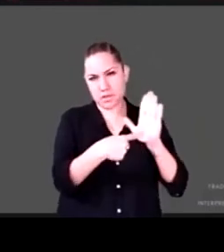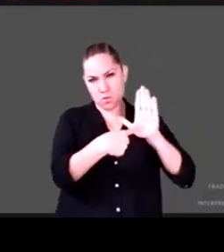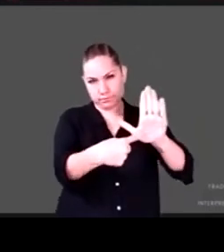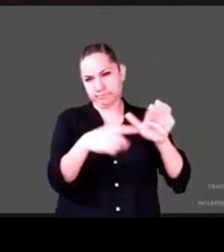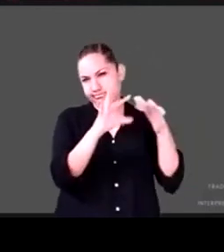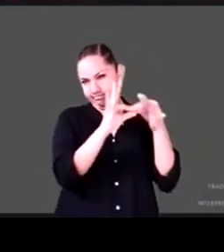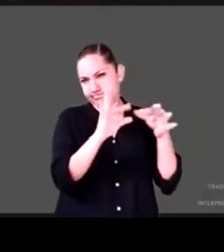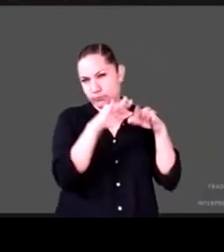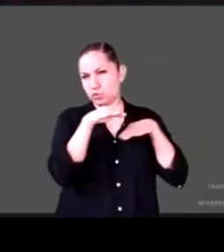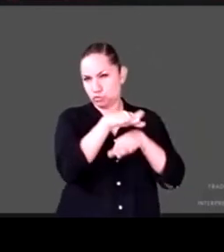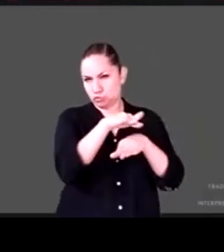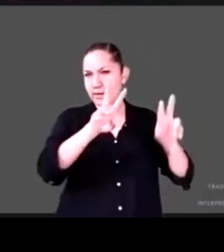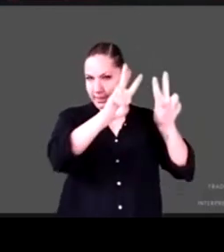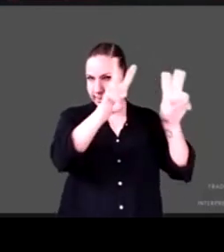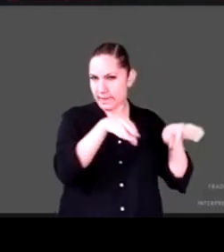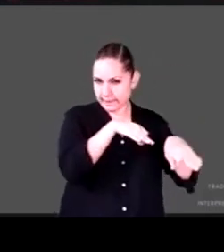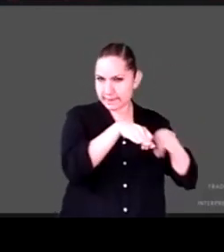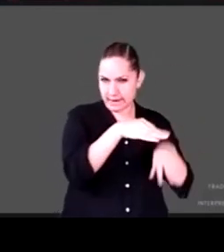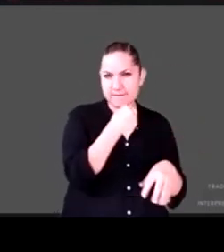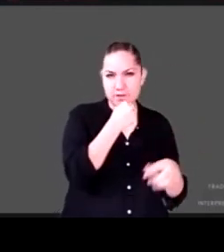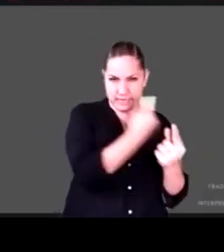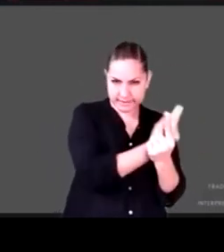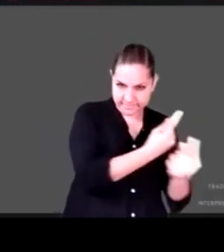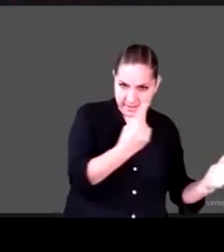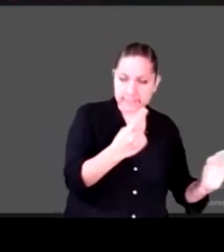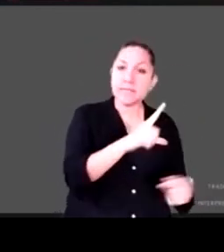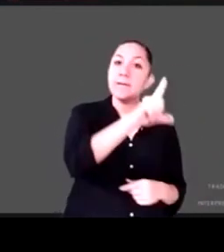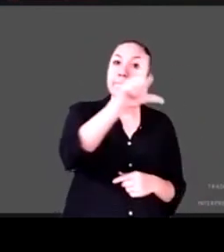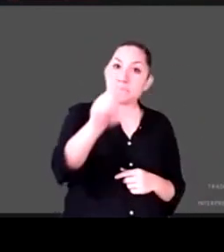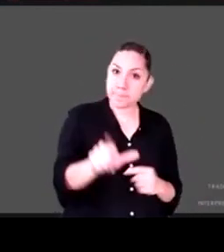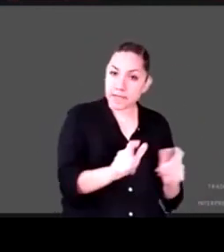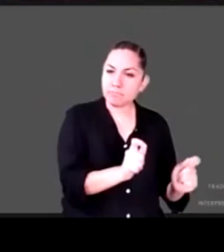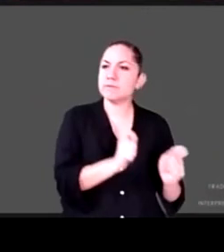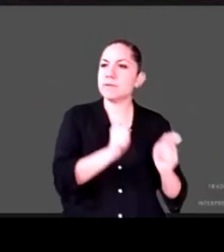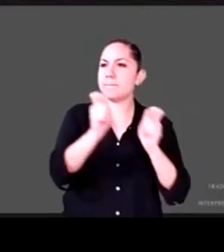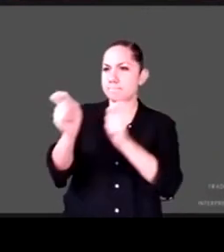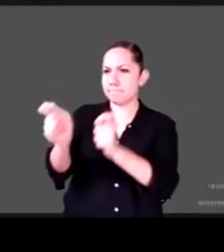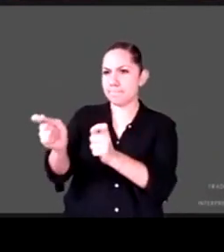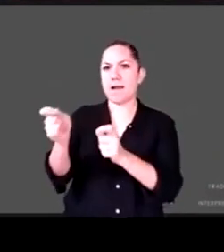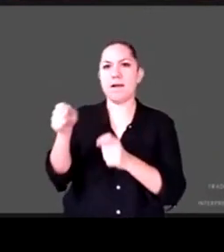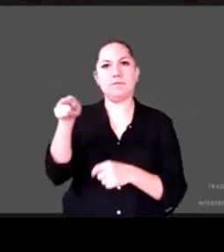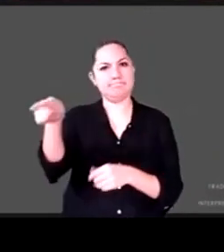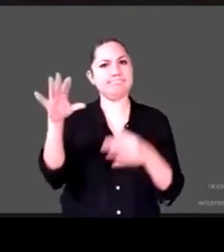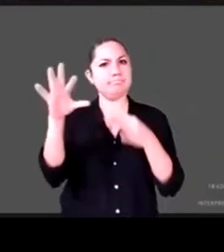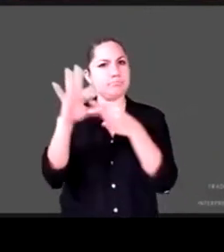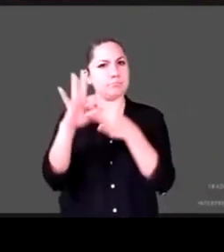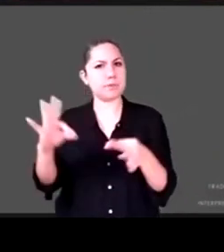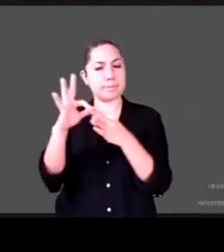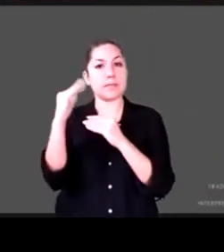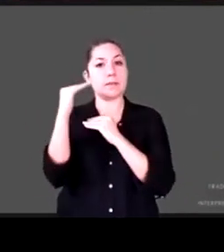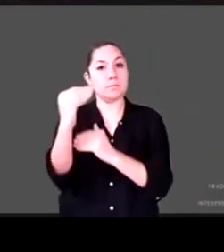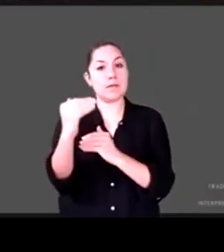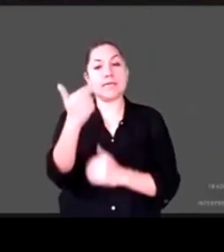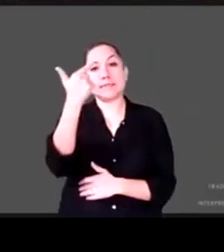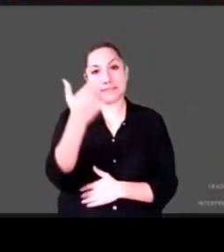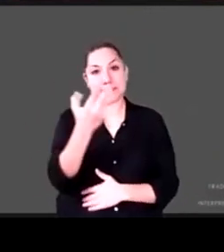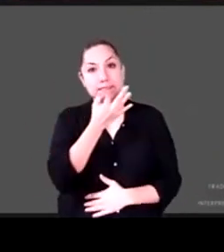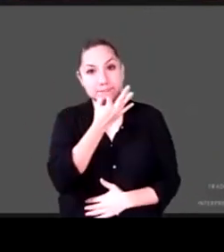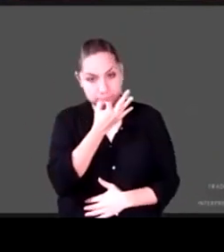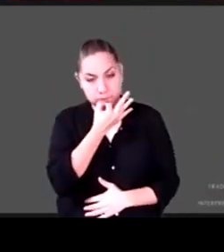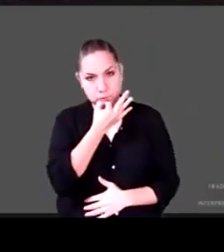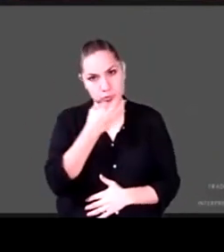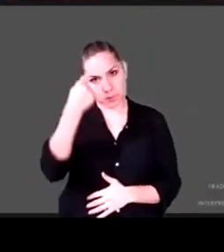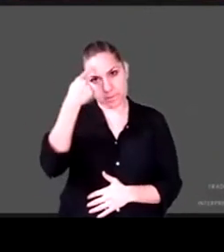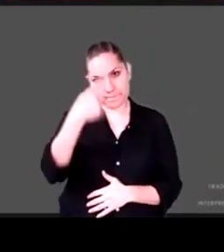le daré la voz hasta por un lapso máximo de siete minutos para cada una de